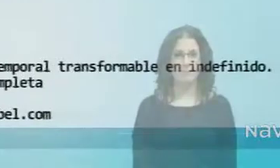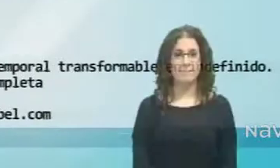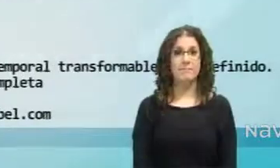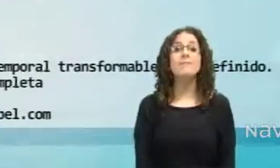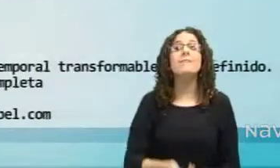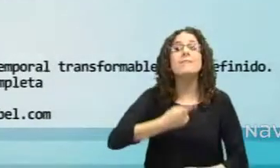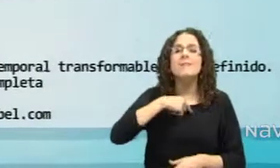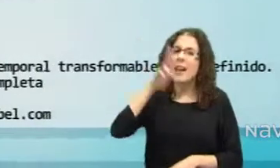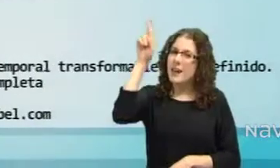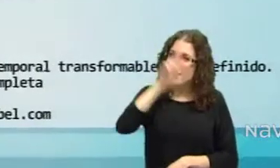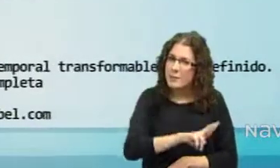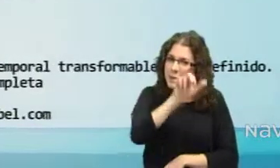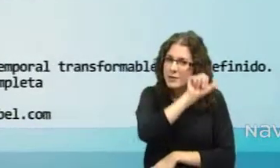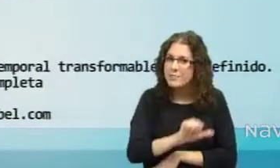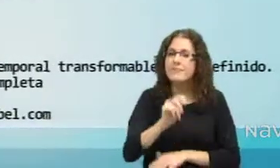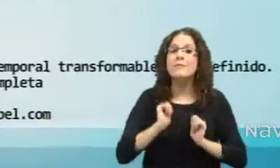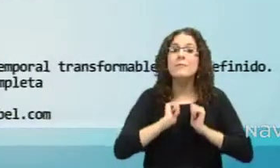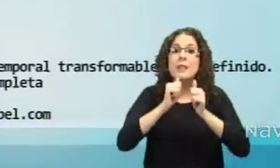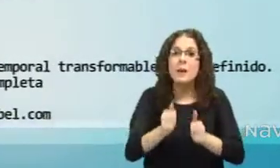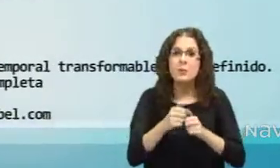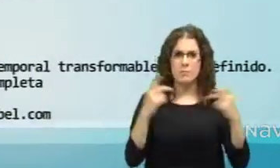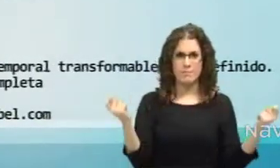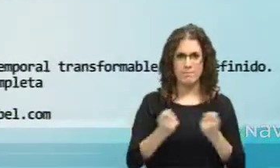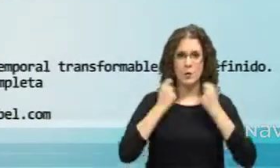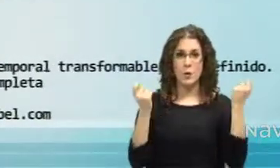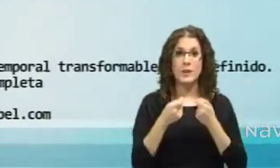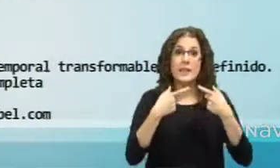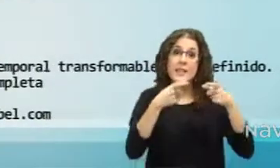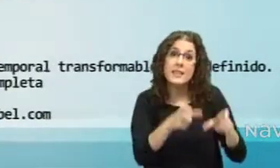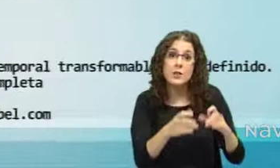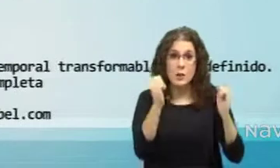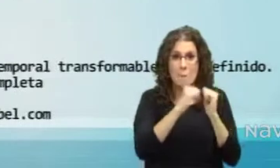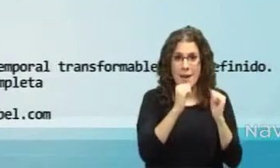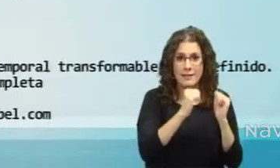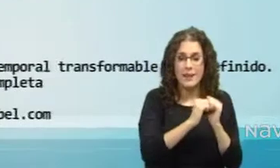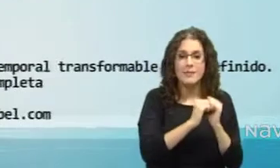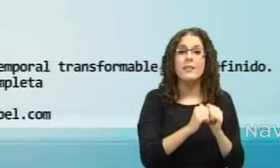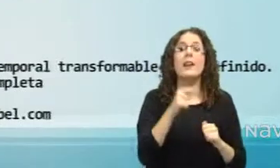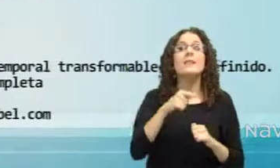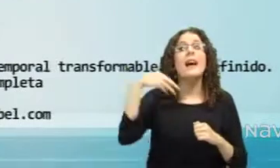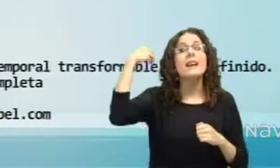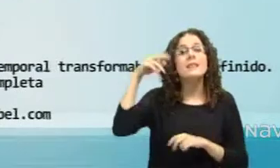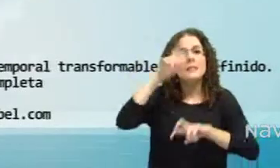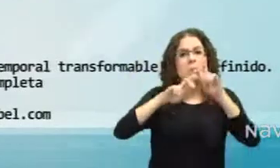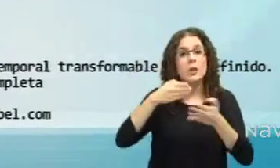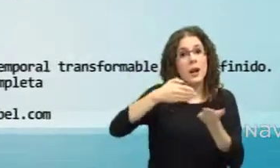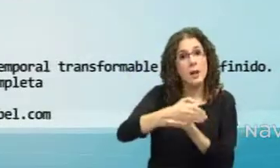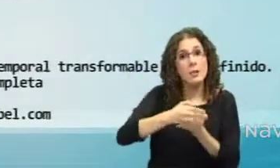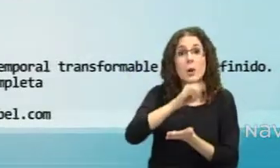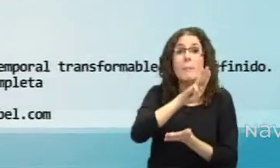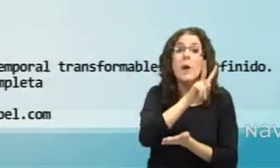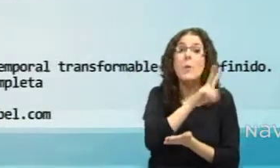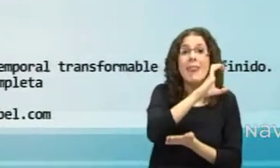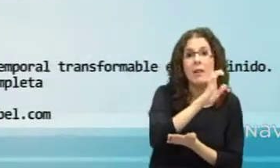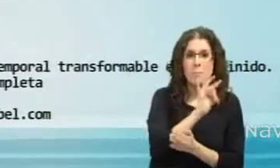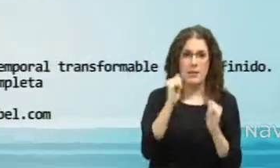Comenzamos el repaso semanal a nuestro tablón de anuncios con una oferta en el sector de la metalurgia. En este ya buscan un carpintero de PVC y aluminio,